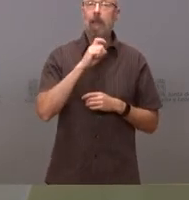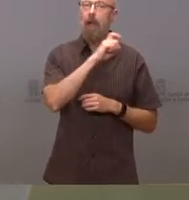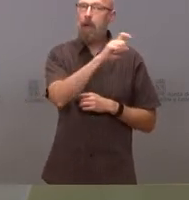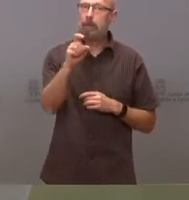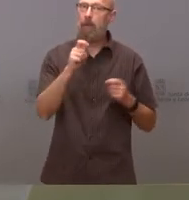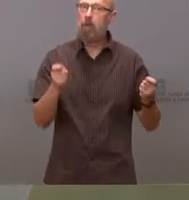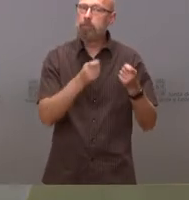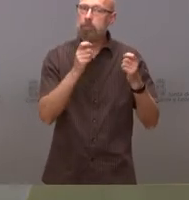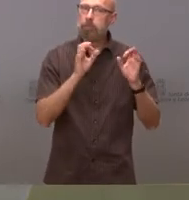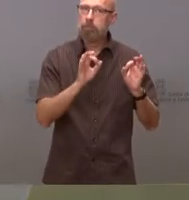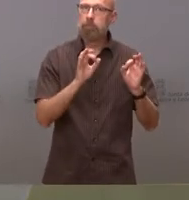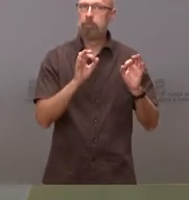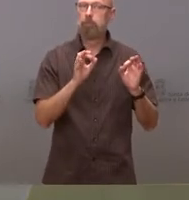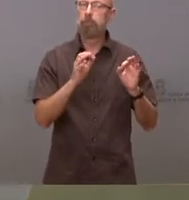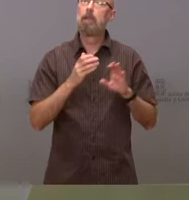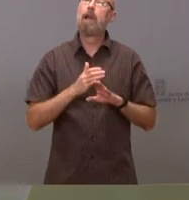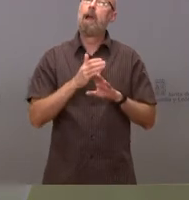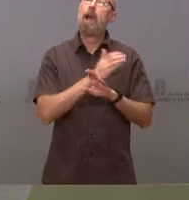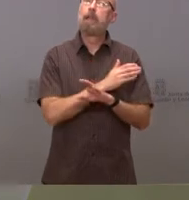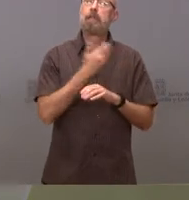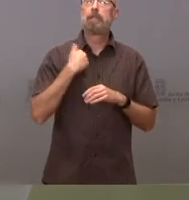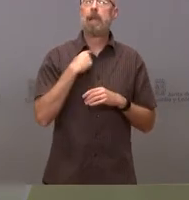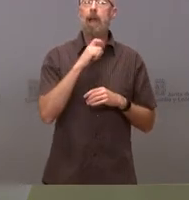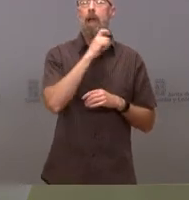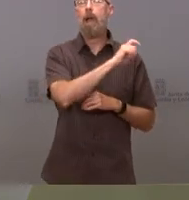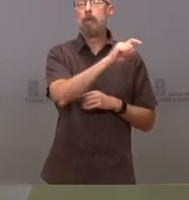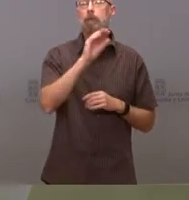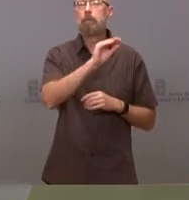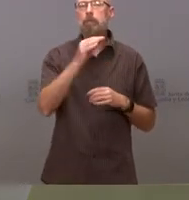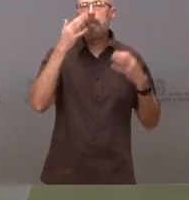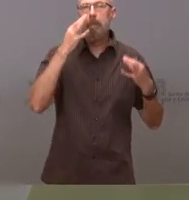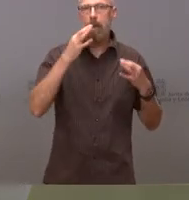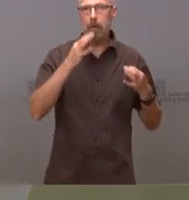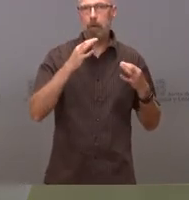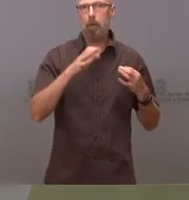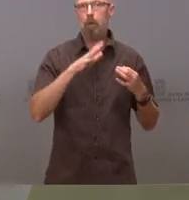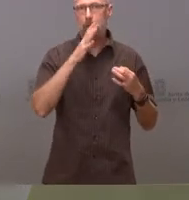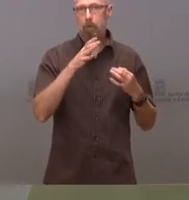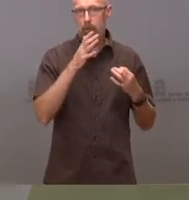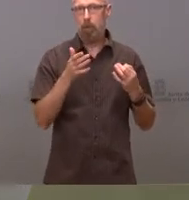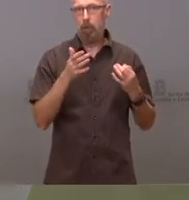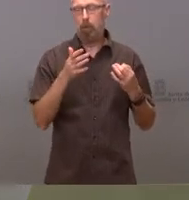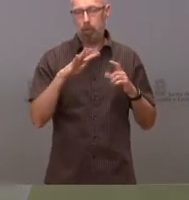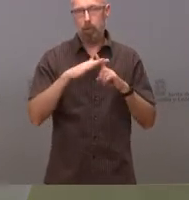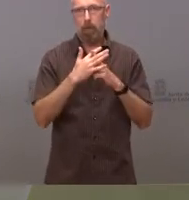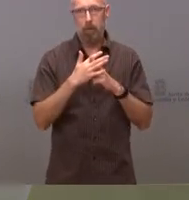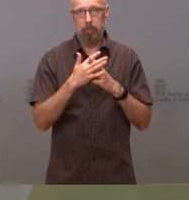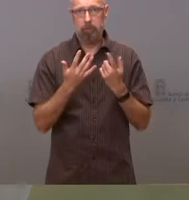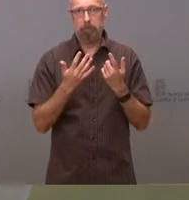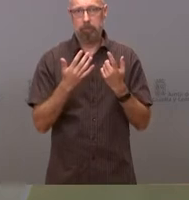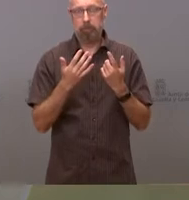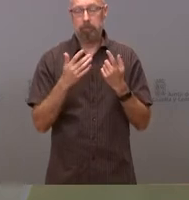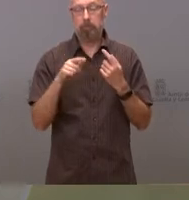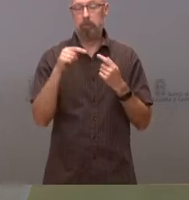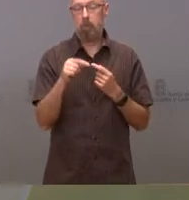previamente ya habíamos hecho una declaración el día 13 de alerta, pero las condiciones se empeoraban climatológicamente y se declaró la alarma el viernes